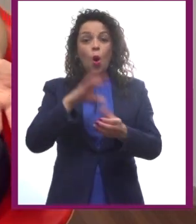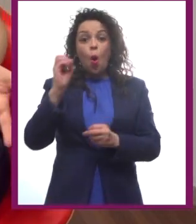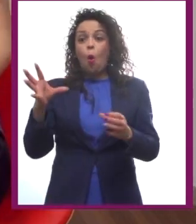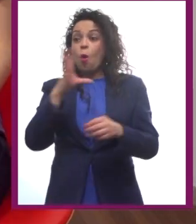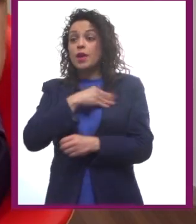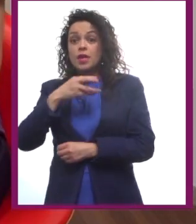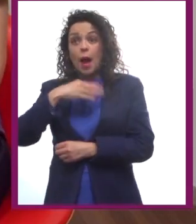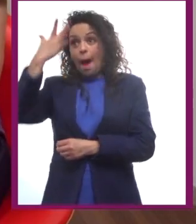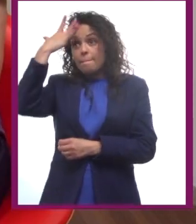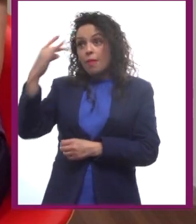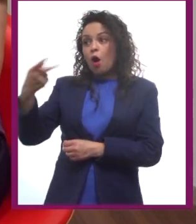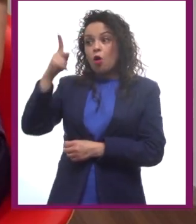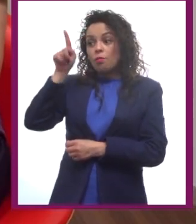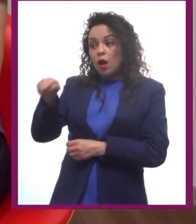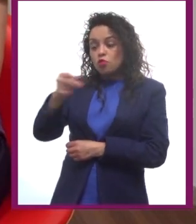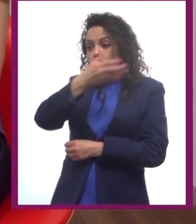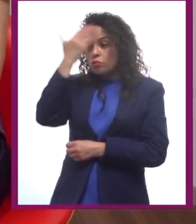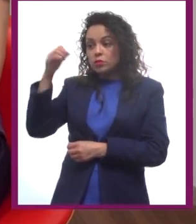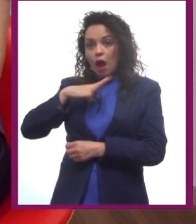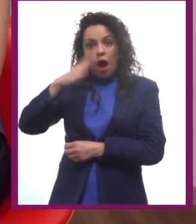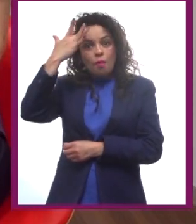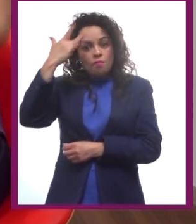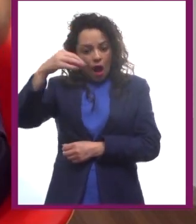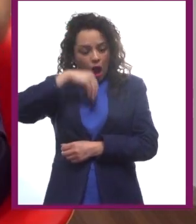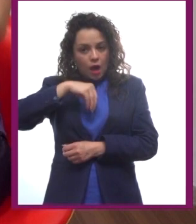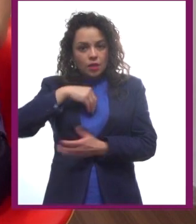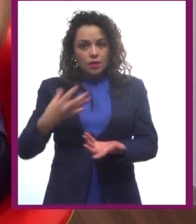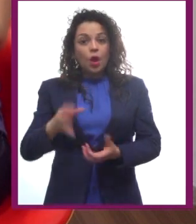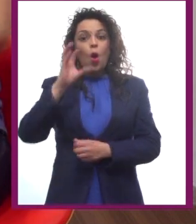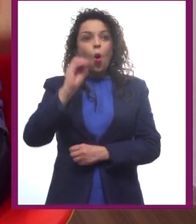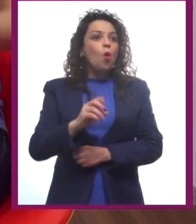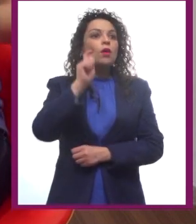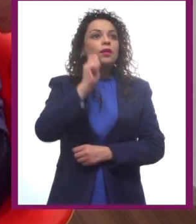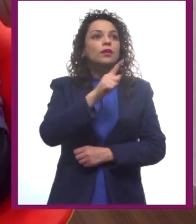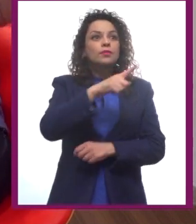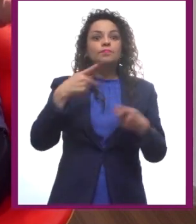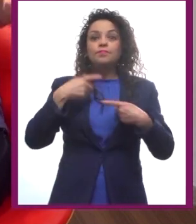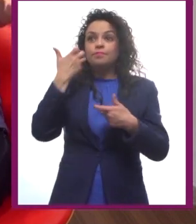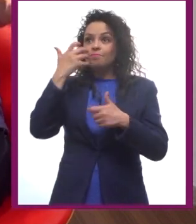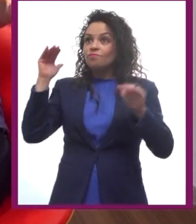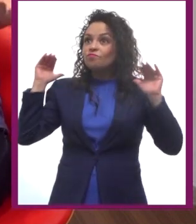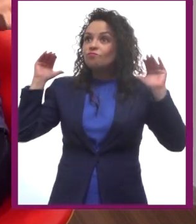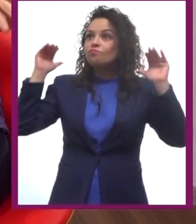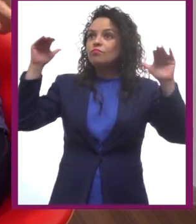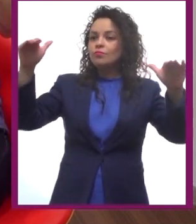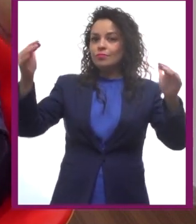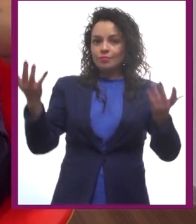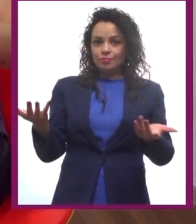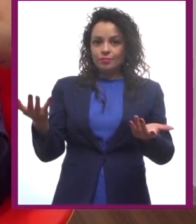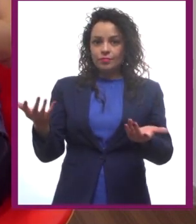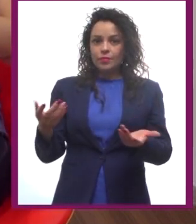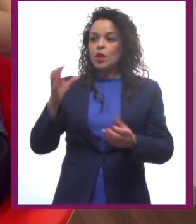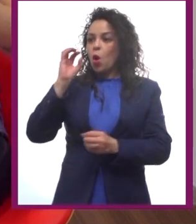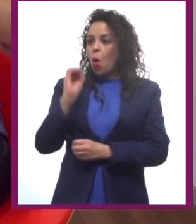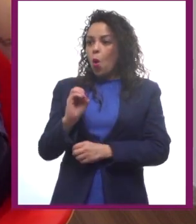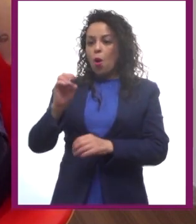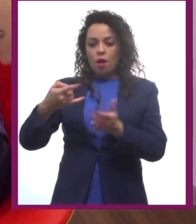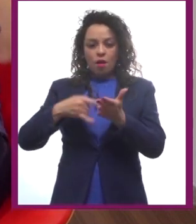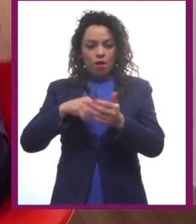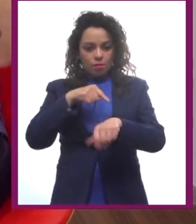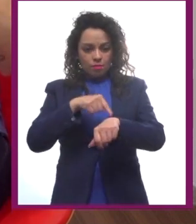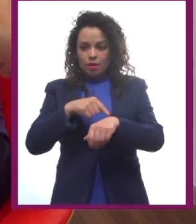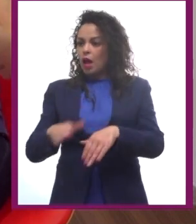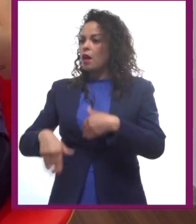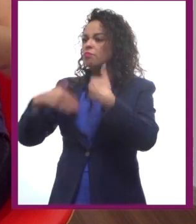tiene poderes. O un ave que tiene miedo a volar. Suena bastante bien. Y que el relojero va tarde a la boda de su hija, y